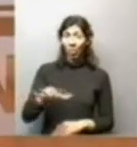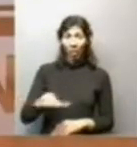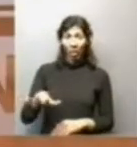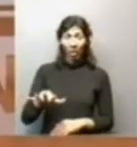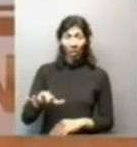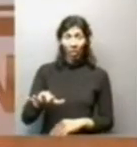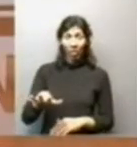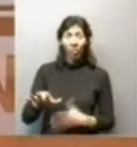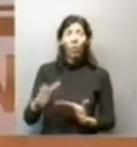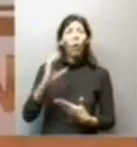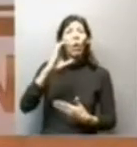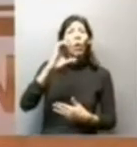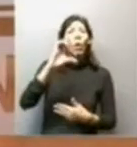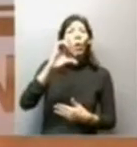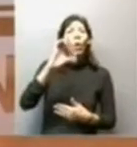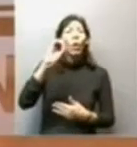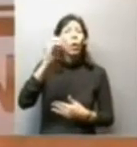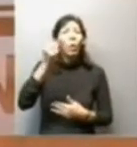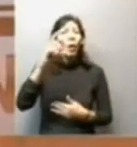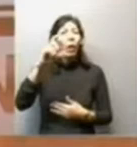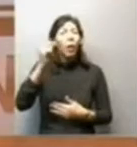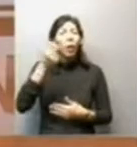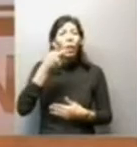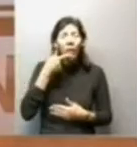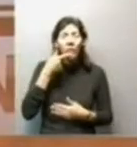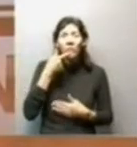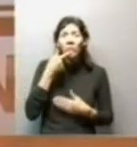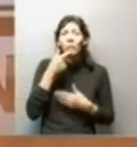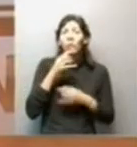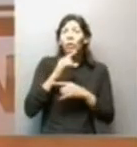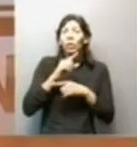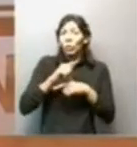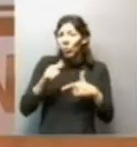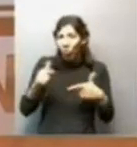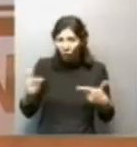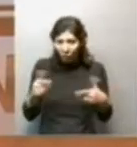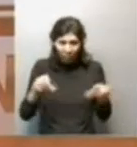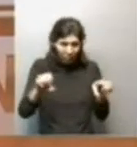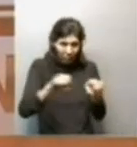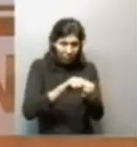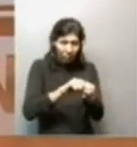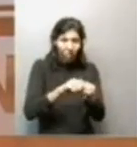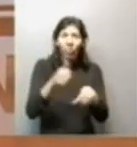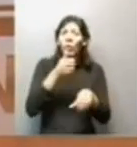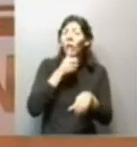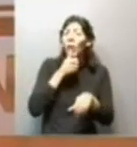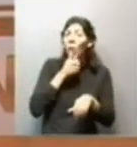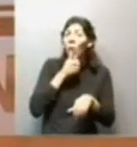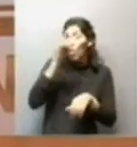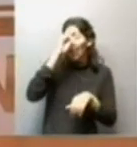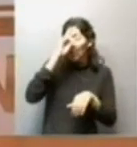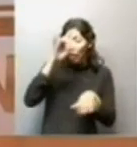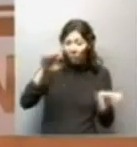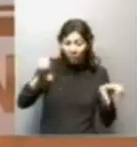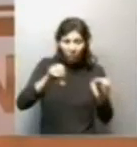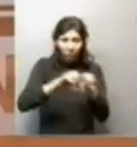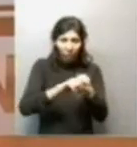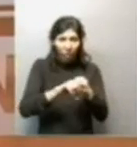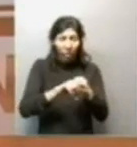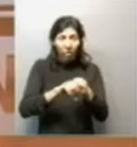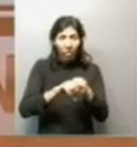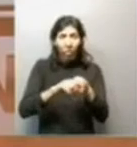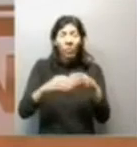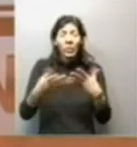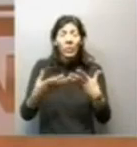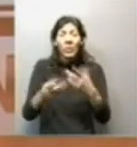Este barrio no está conectado a la red cloacal. No tiene agua, tiene una conexión clandestina. No tiene la cámara de seguridad porque está y